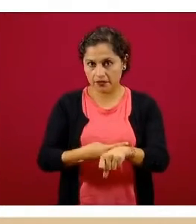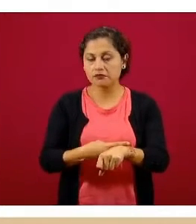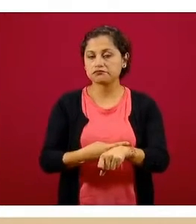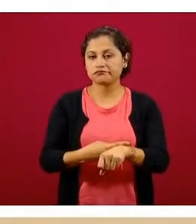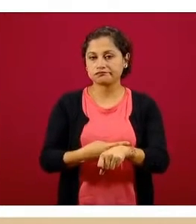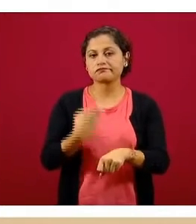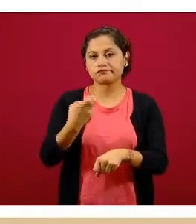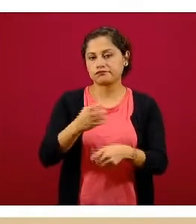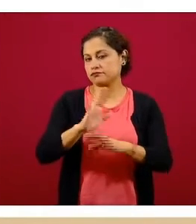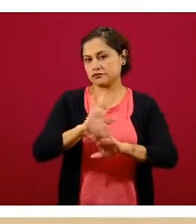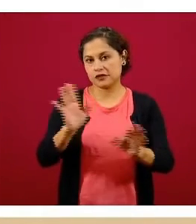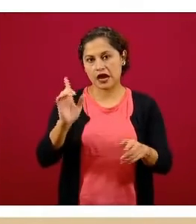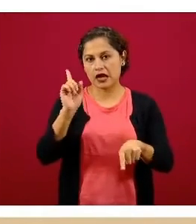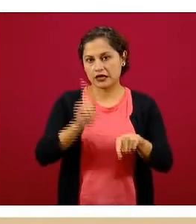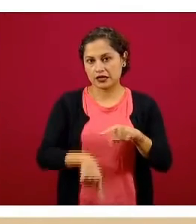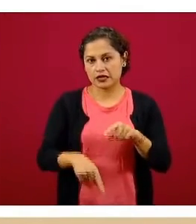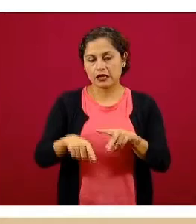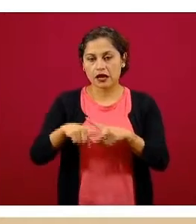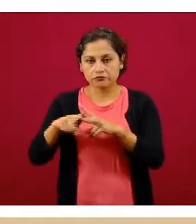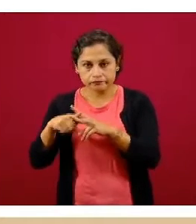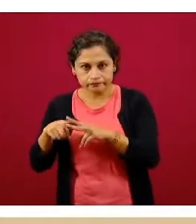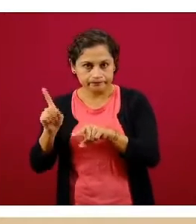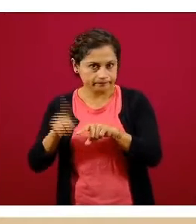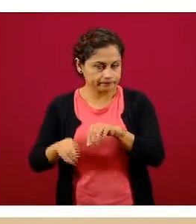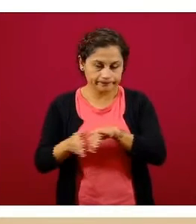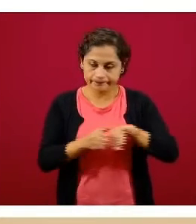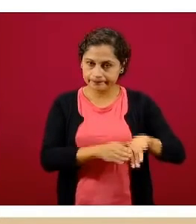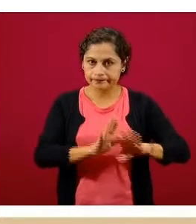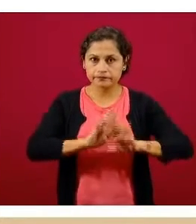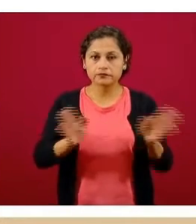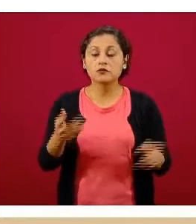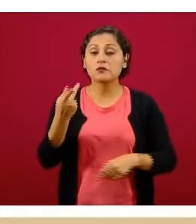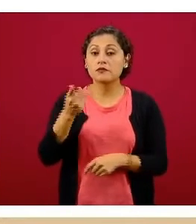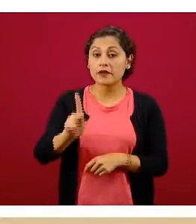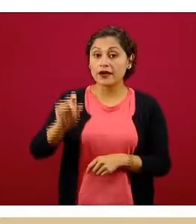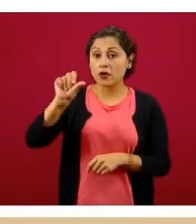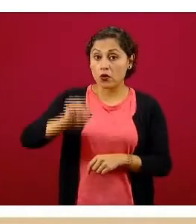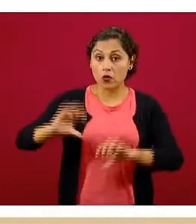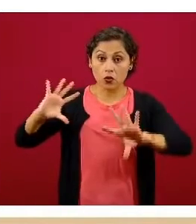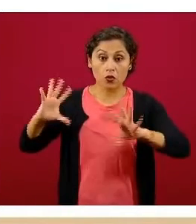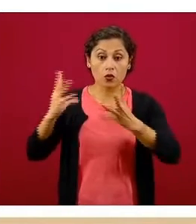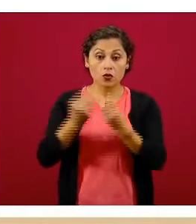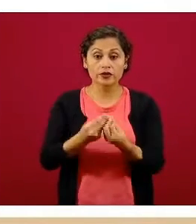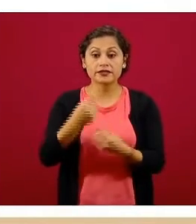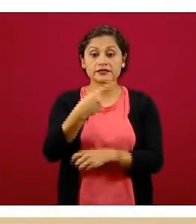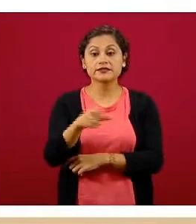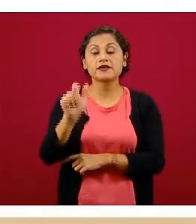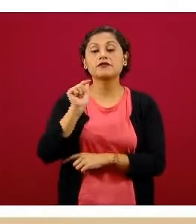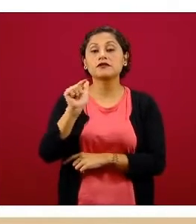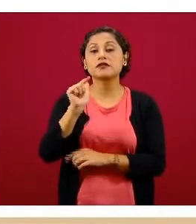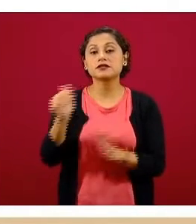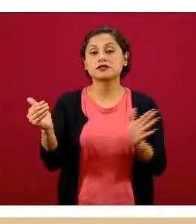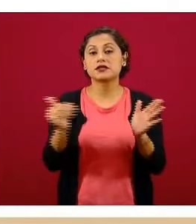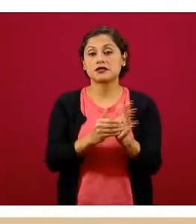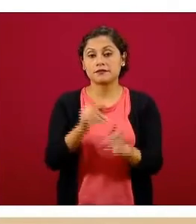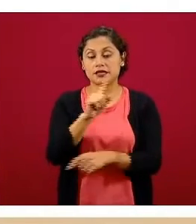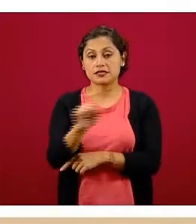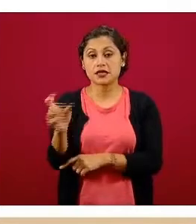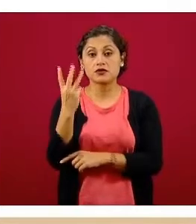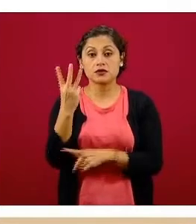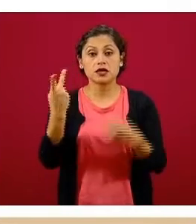descartadas como COVID-19, pero el día de hoy se acumulan 117 mil 103